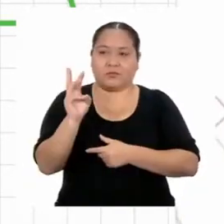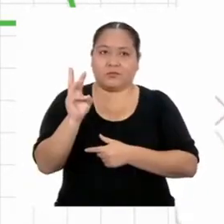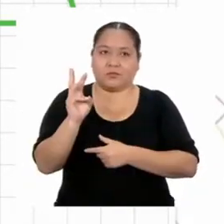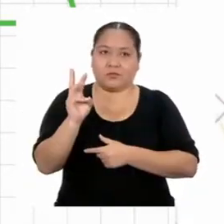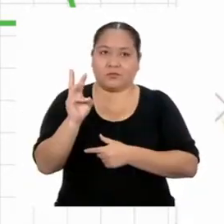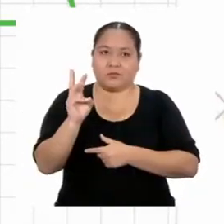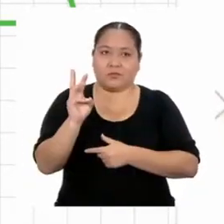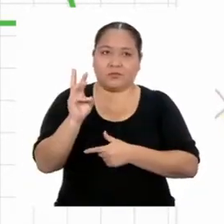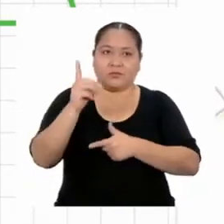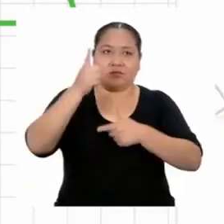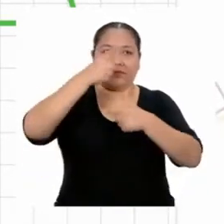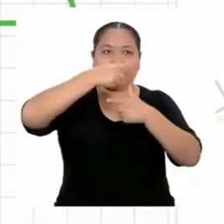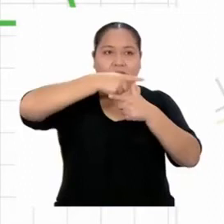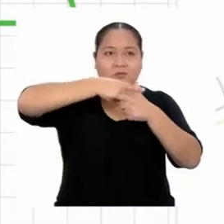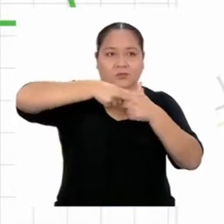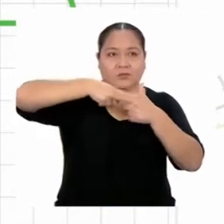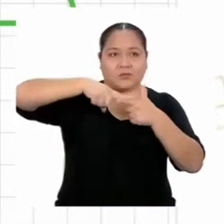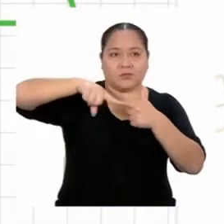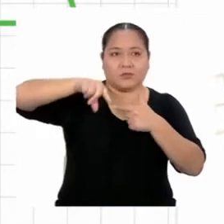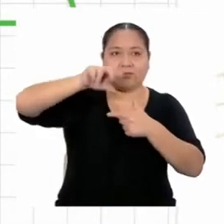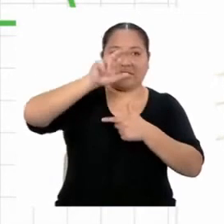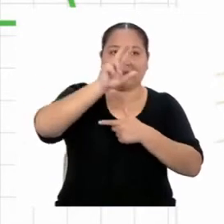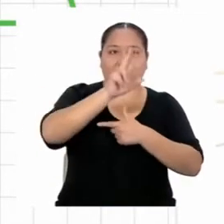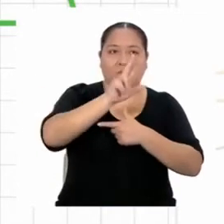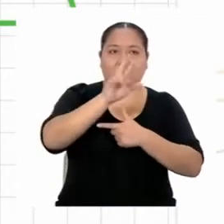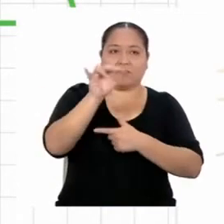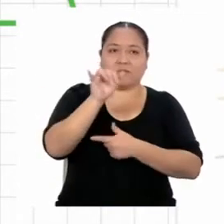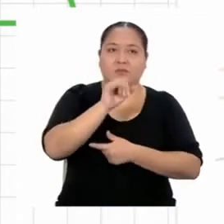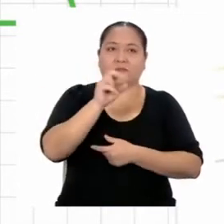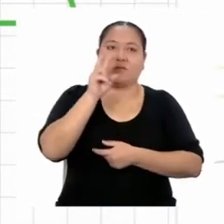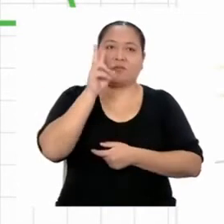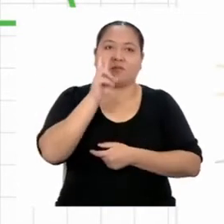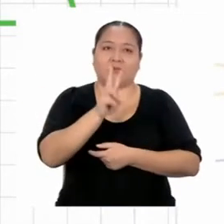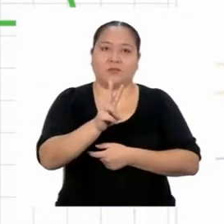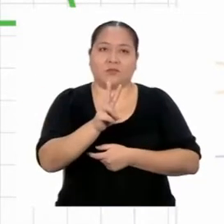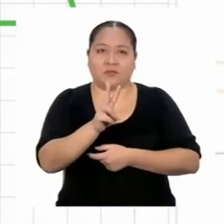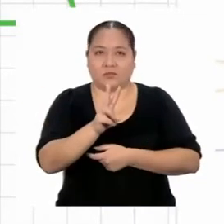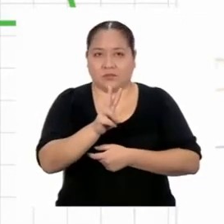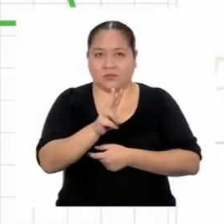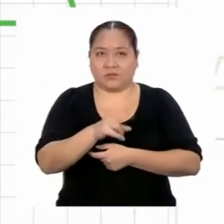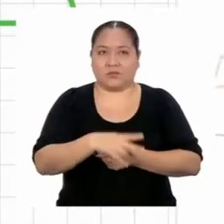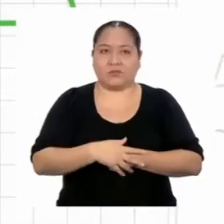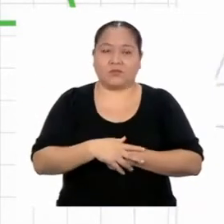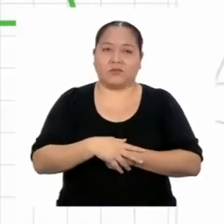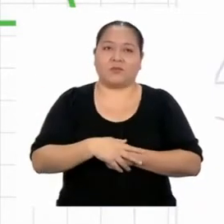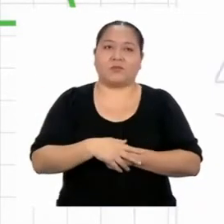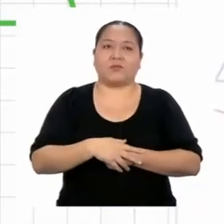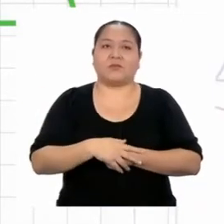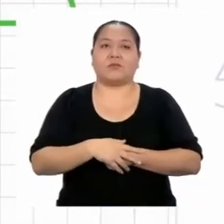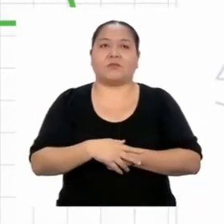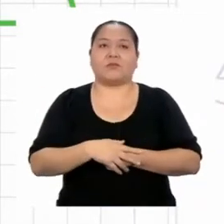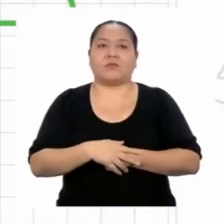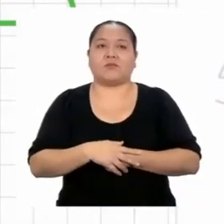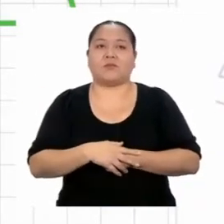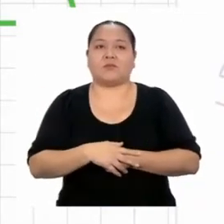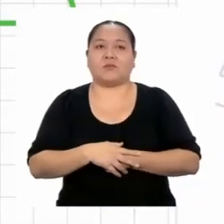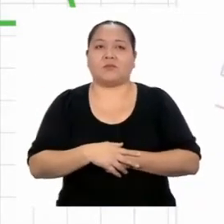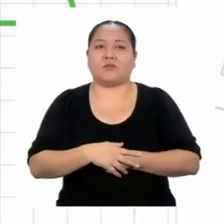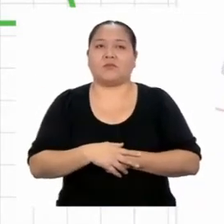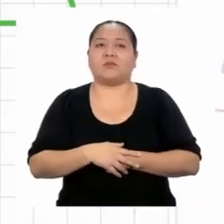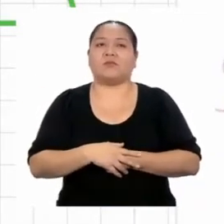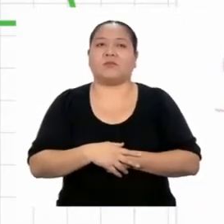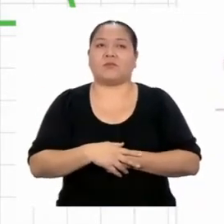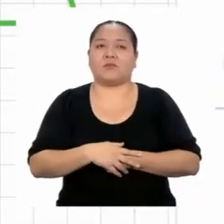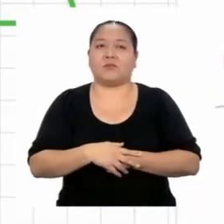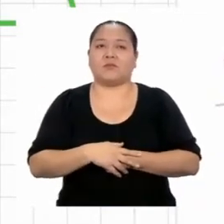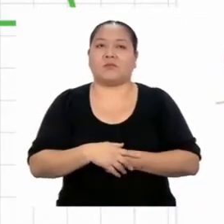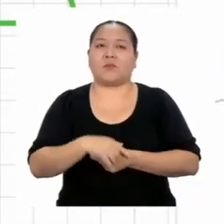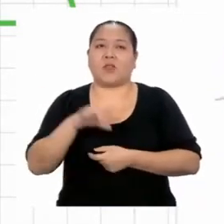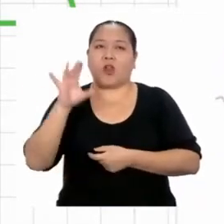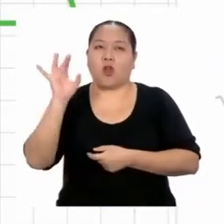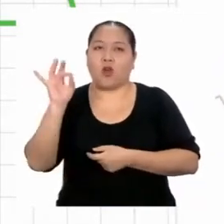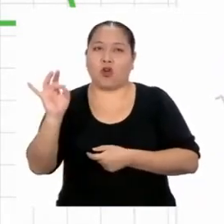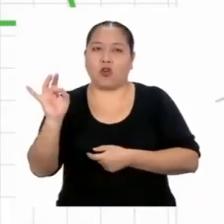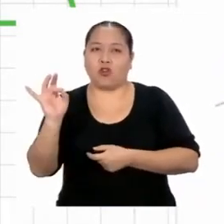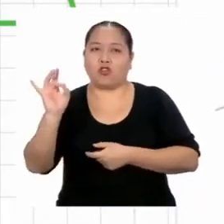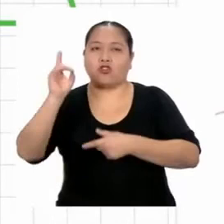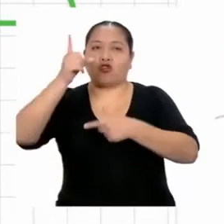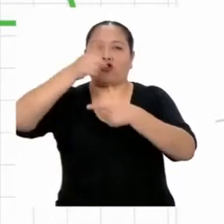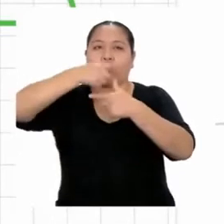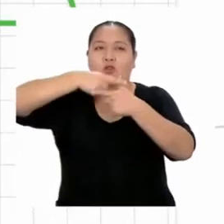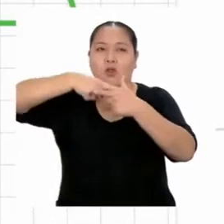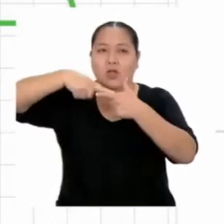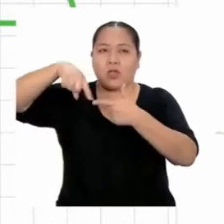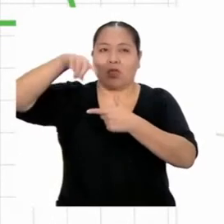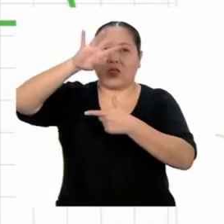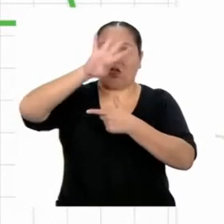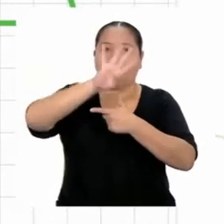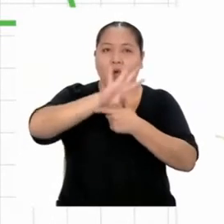con su lado correspondiente, que es 3, tendremos como resultado 2. Y me estoy dando cuenta que, si hacemos